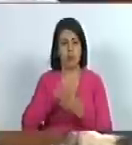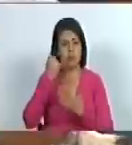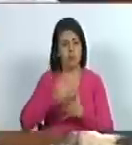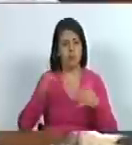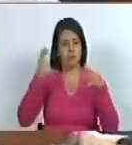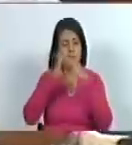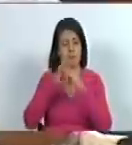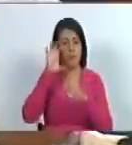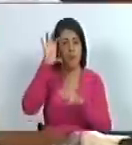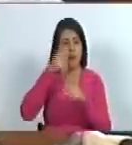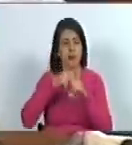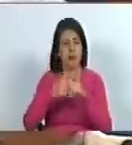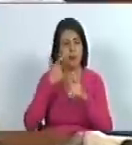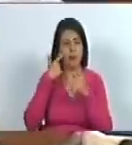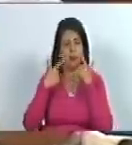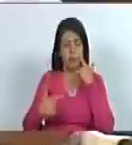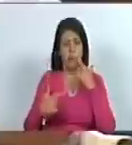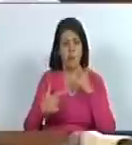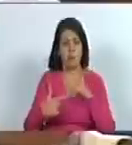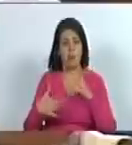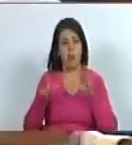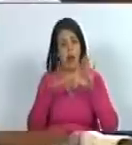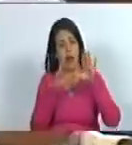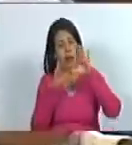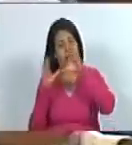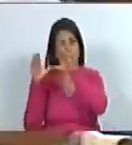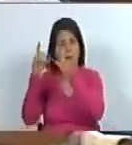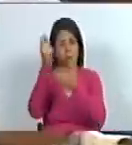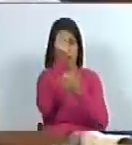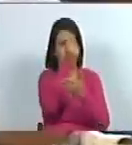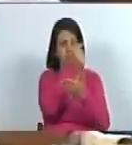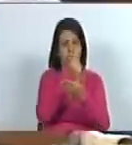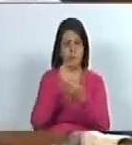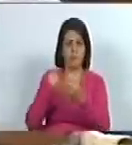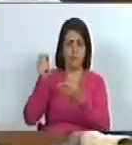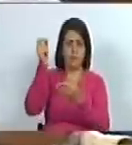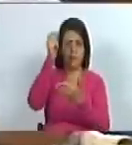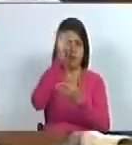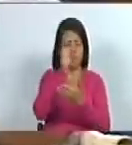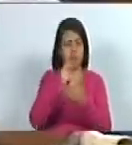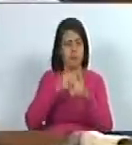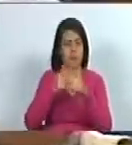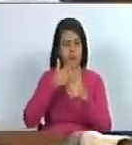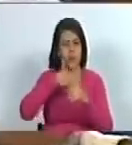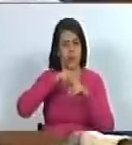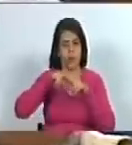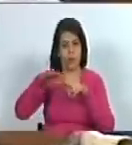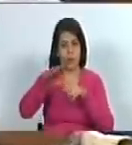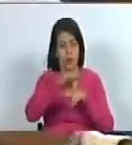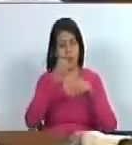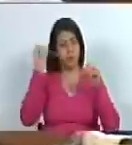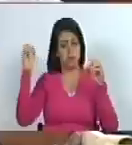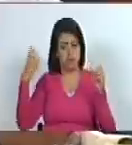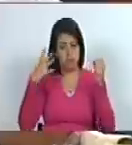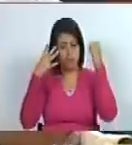consolidación patria con las aves dibujadas en las paredes en un mural de nuestros niños luminosos y más nunca